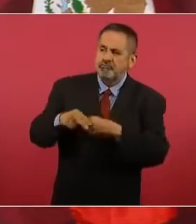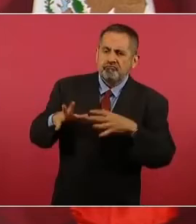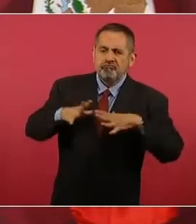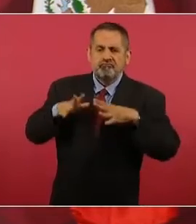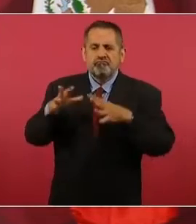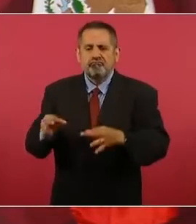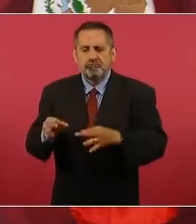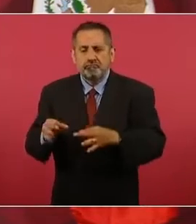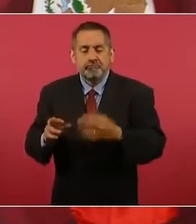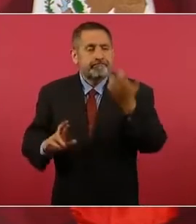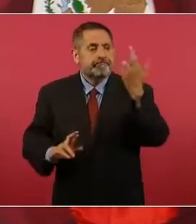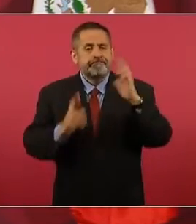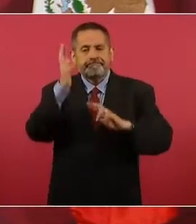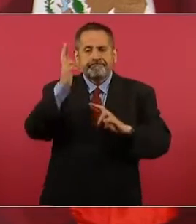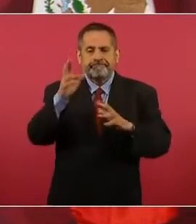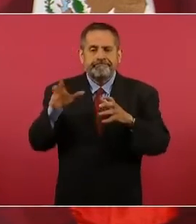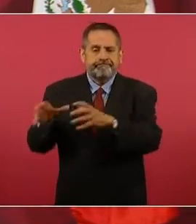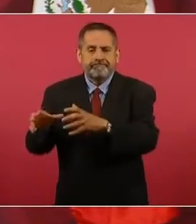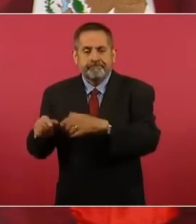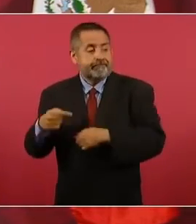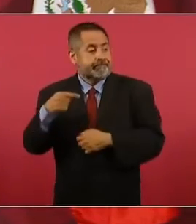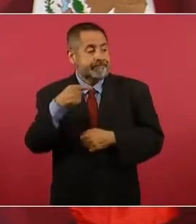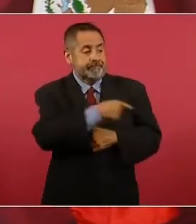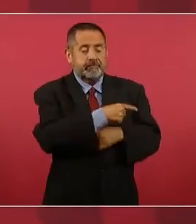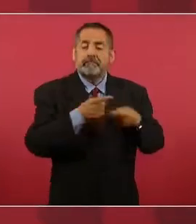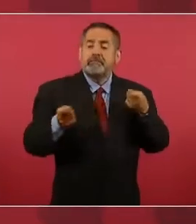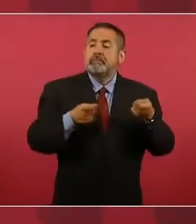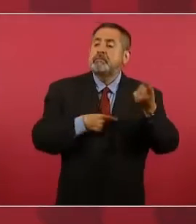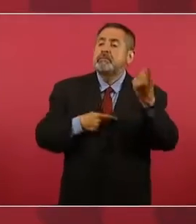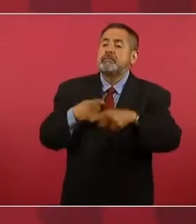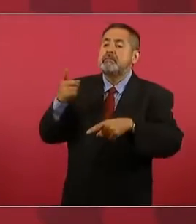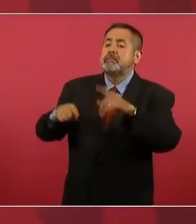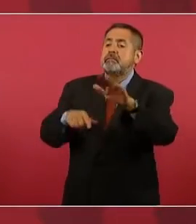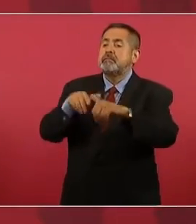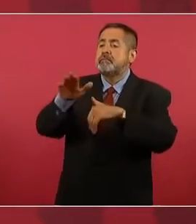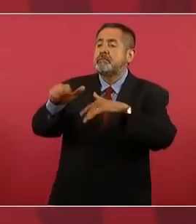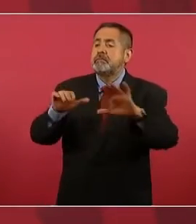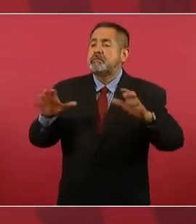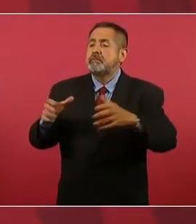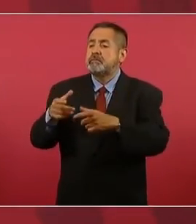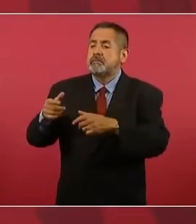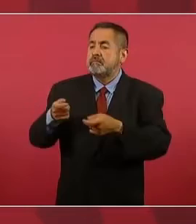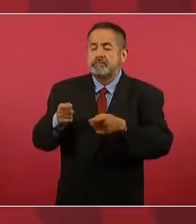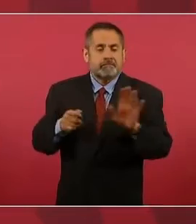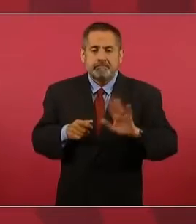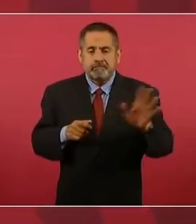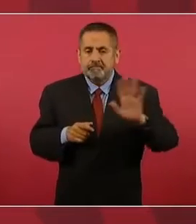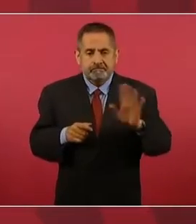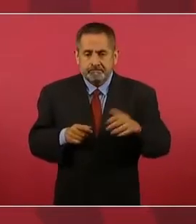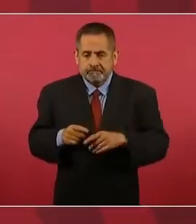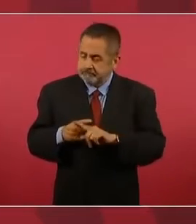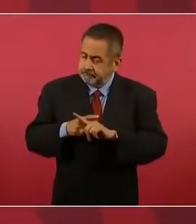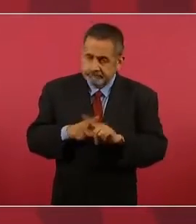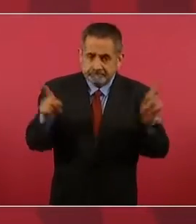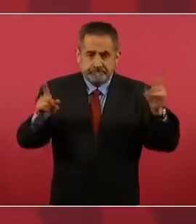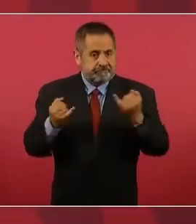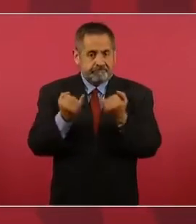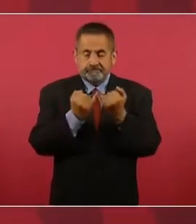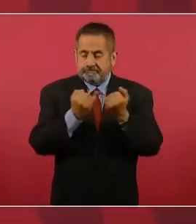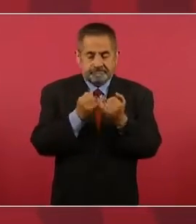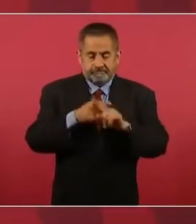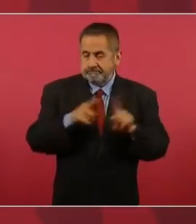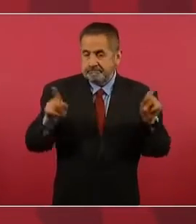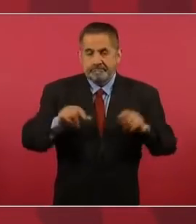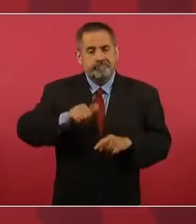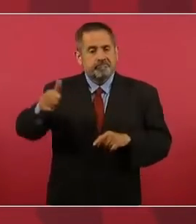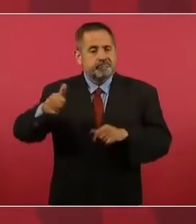no es fácil, la conquistar recaudación y como Secretaría Defensa. No es igual que